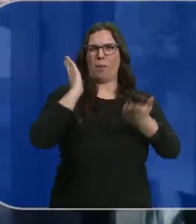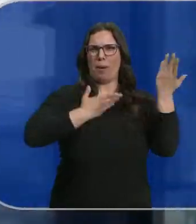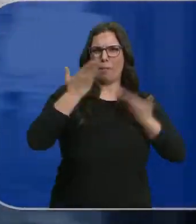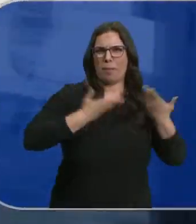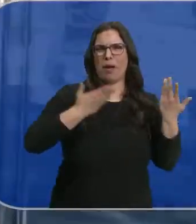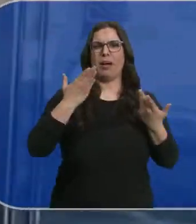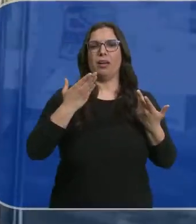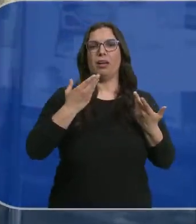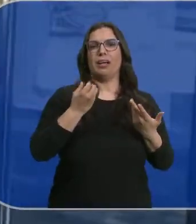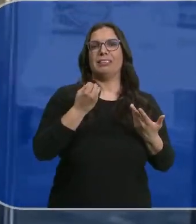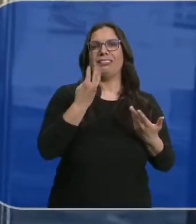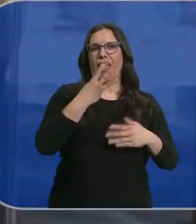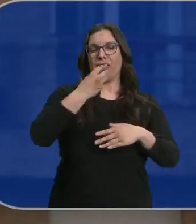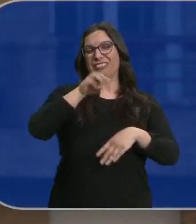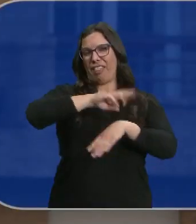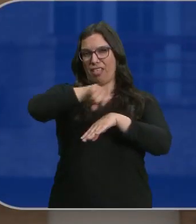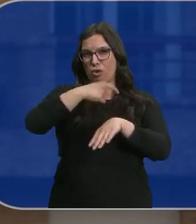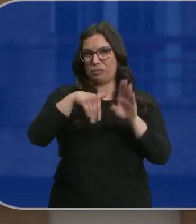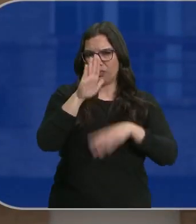vejaciones durante más de 13 horas.